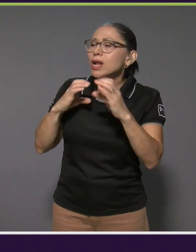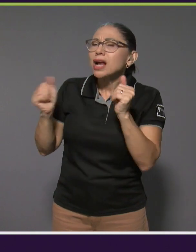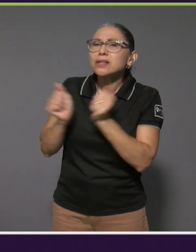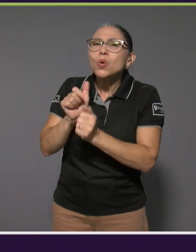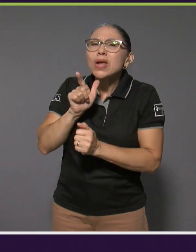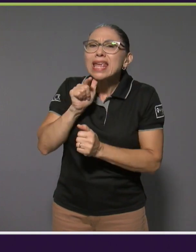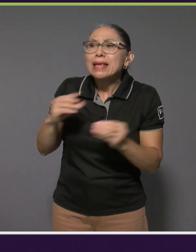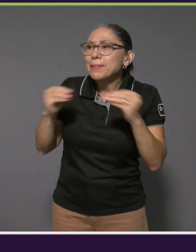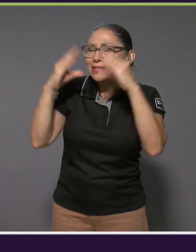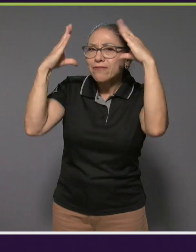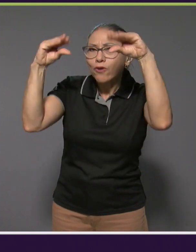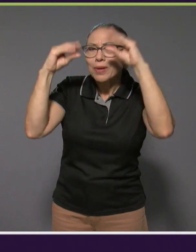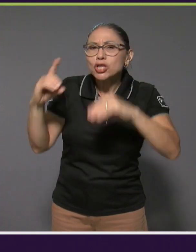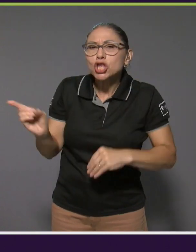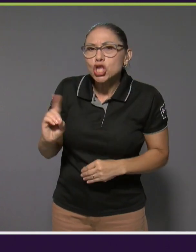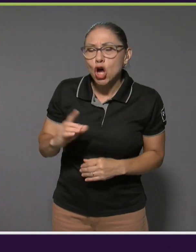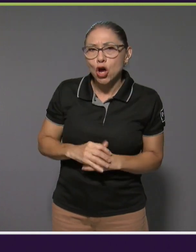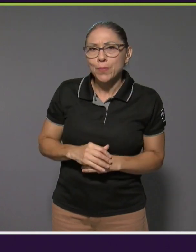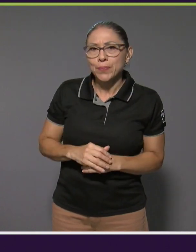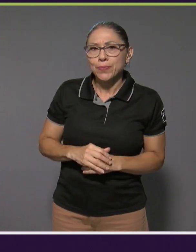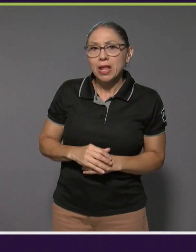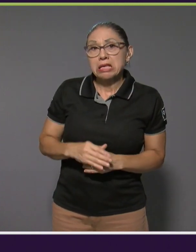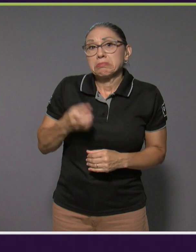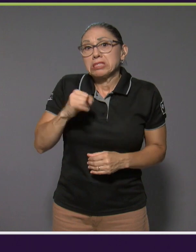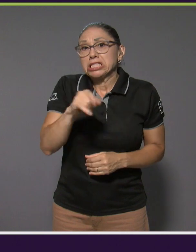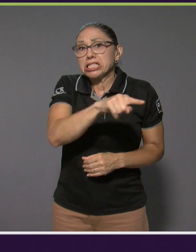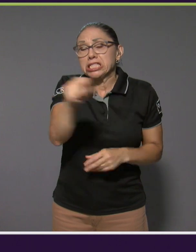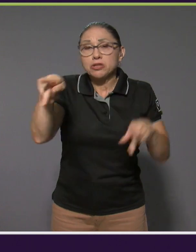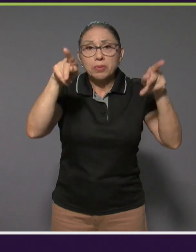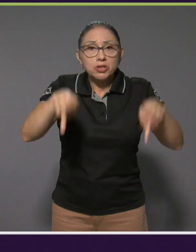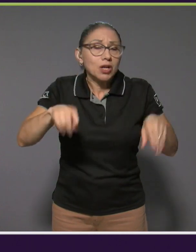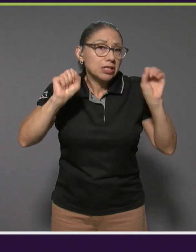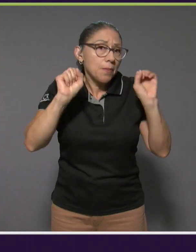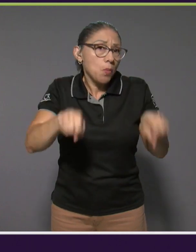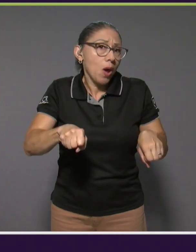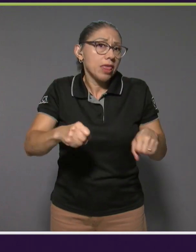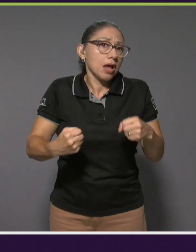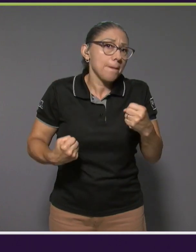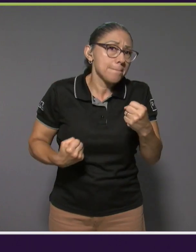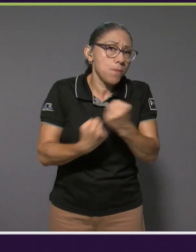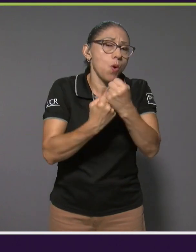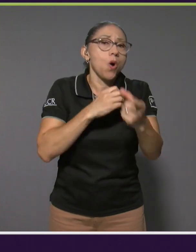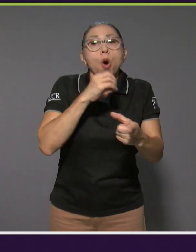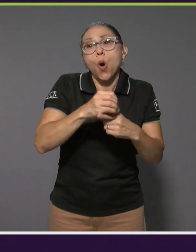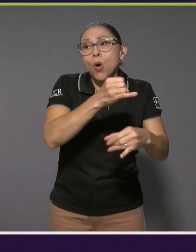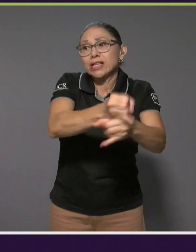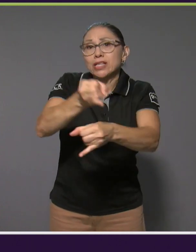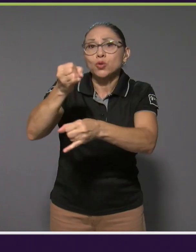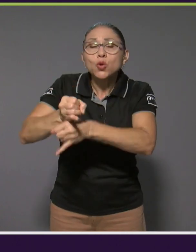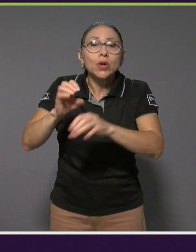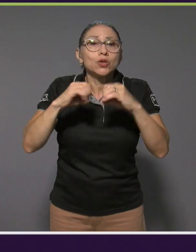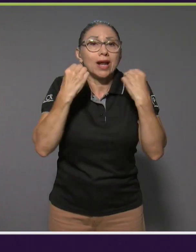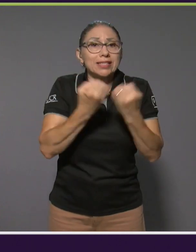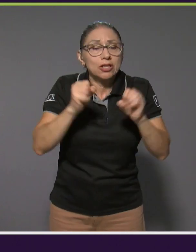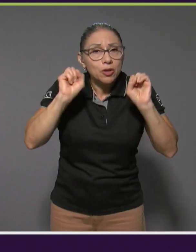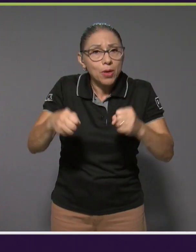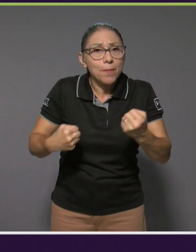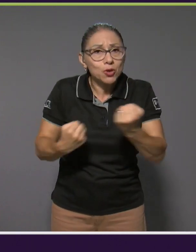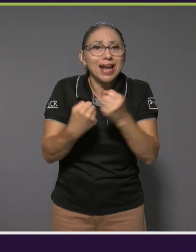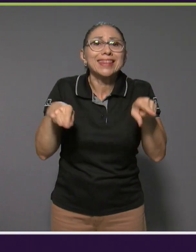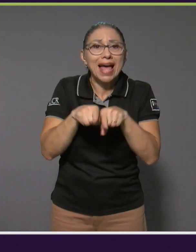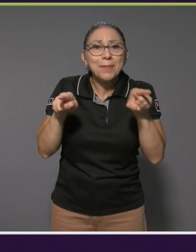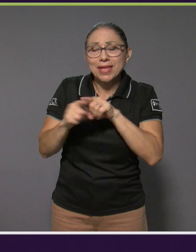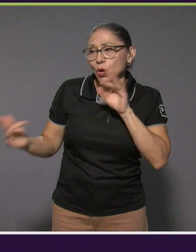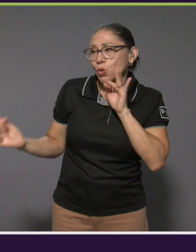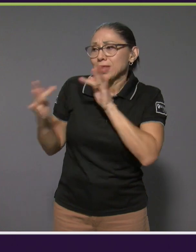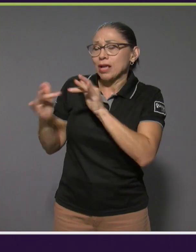encontrar más información, para que si son personas que pueden aportar o organizaciones o instituciones que puedan aportar, también se puedan en contacto con ustedes.